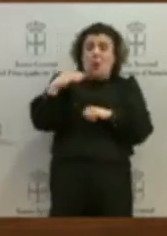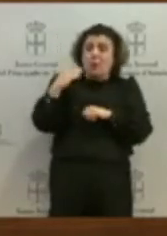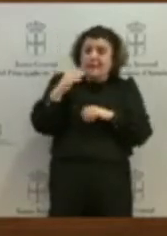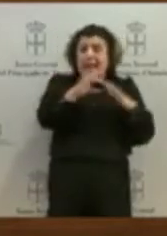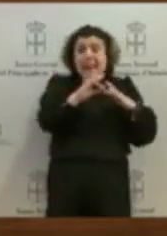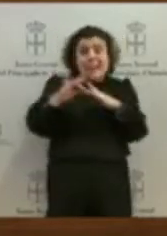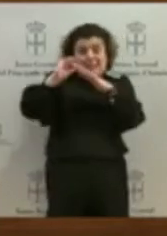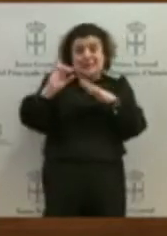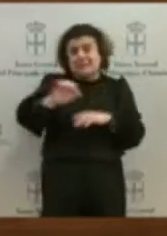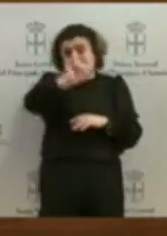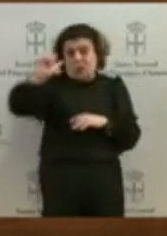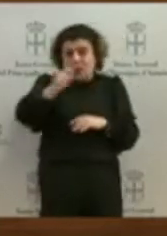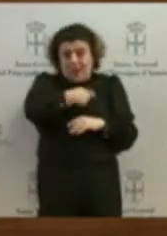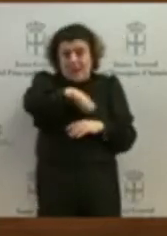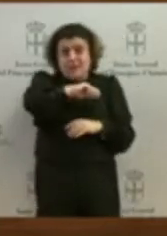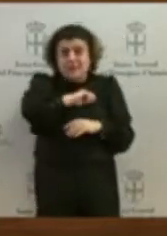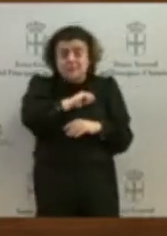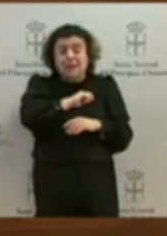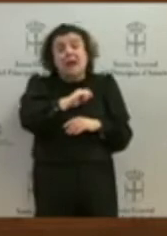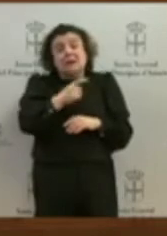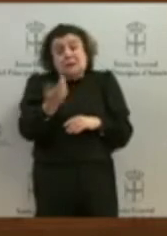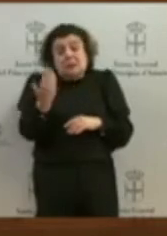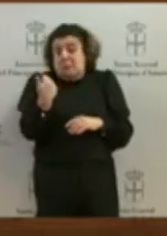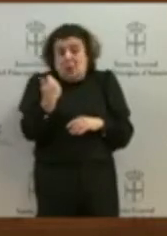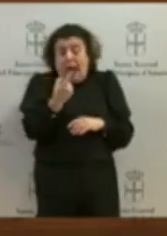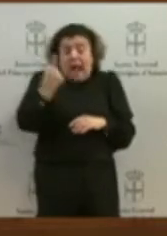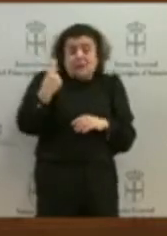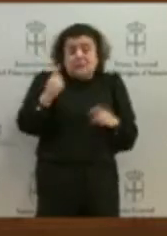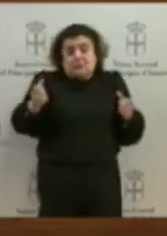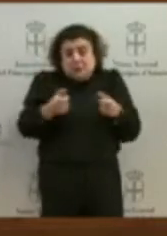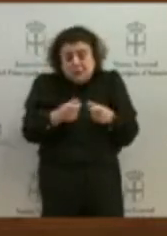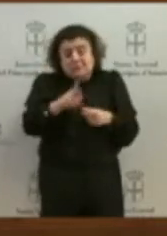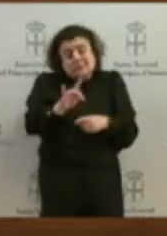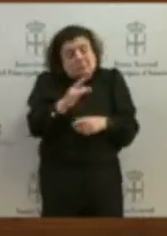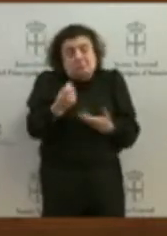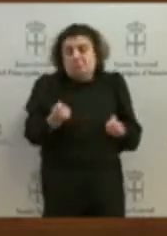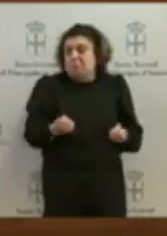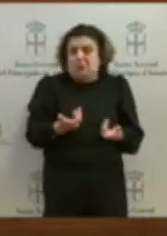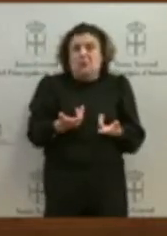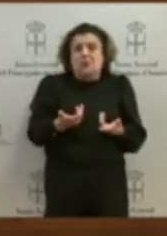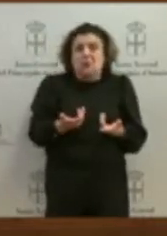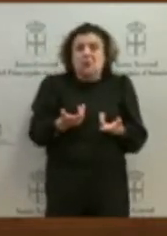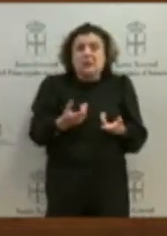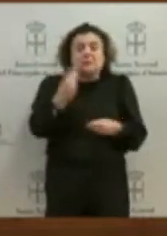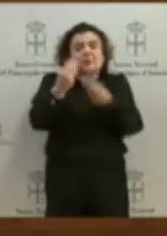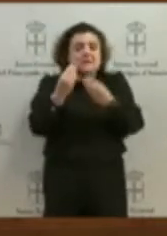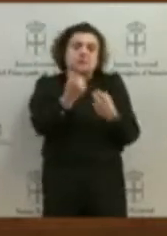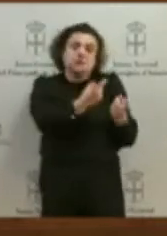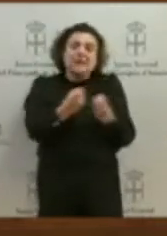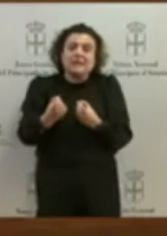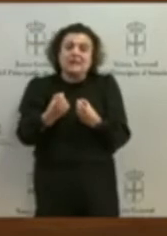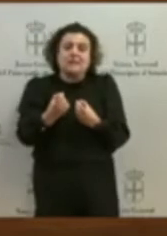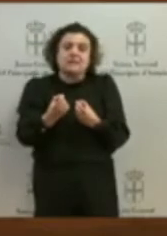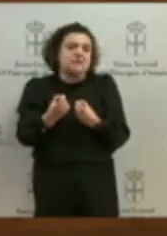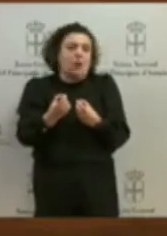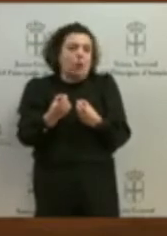año. Y ahí creemos que requiere, digamos, actuar evidentemente y actuar también sobre la brecha